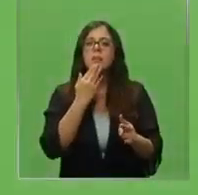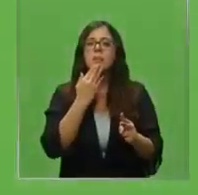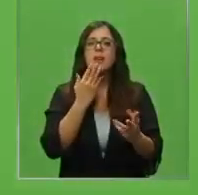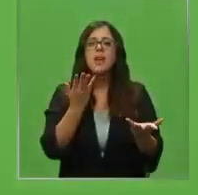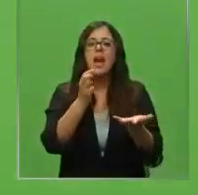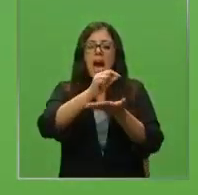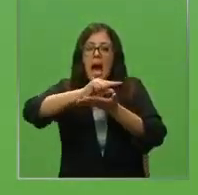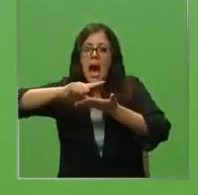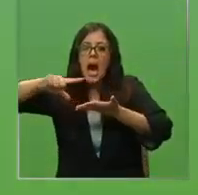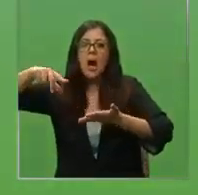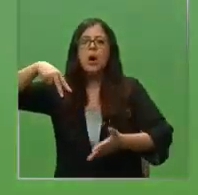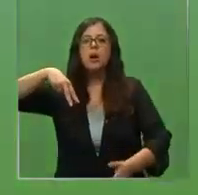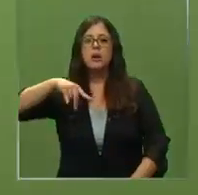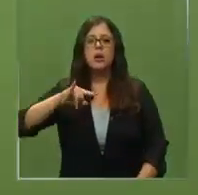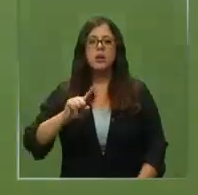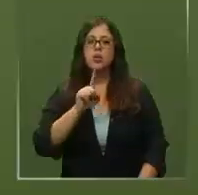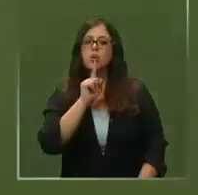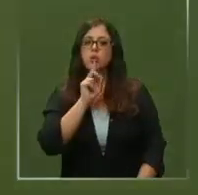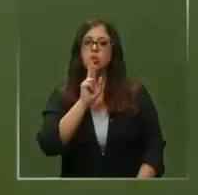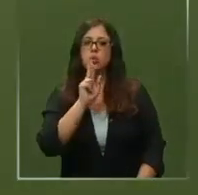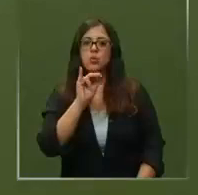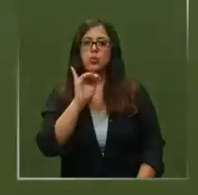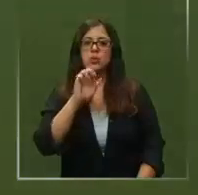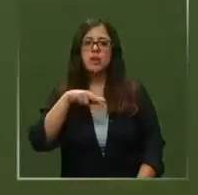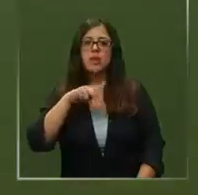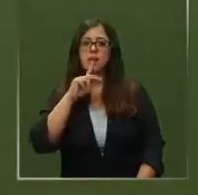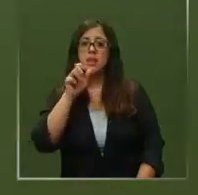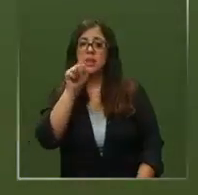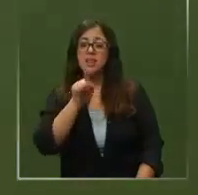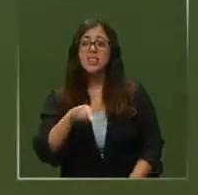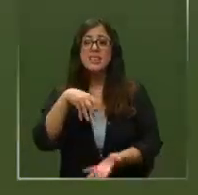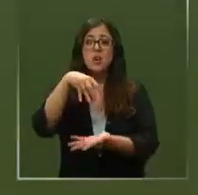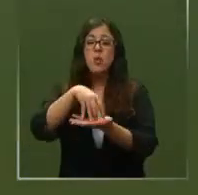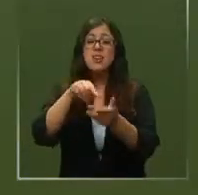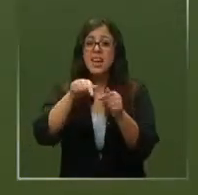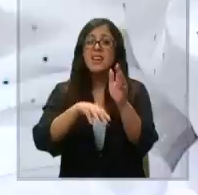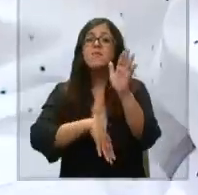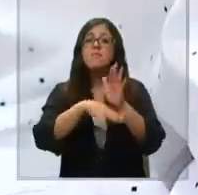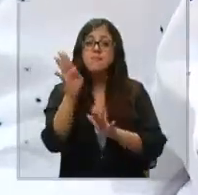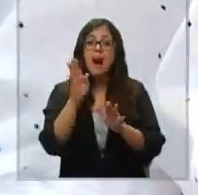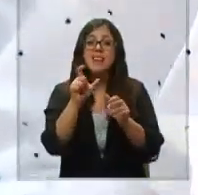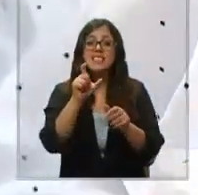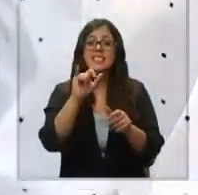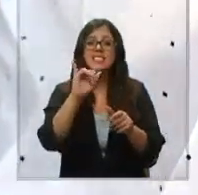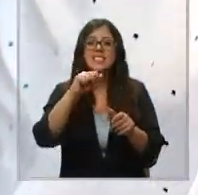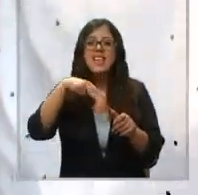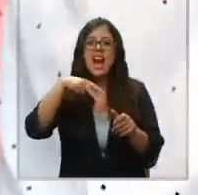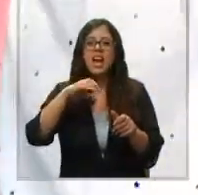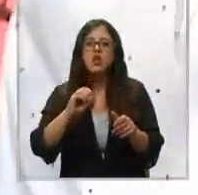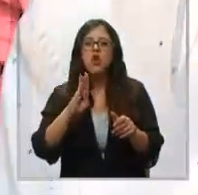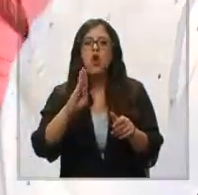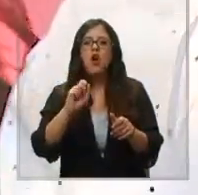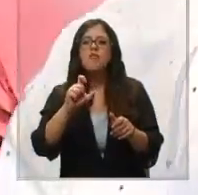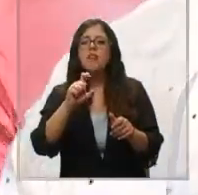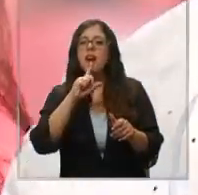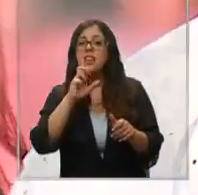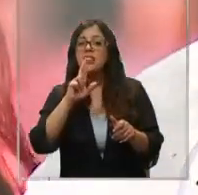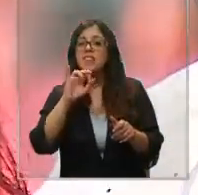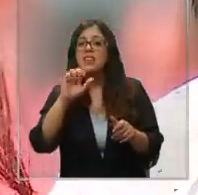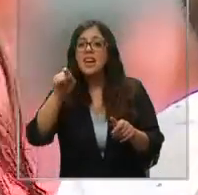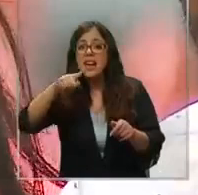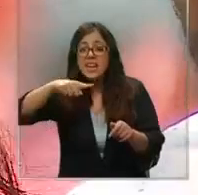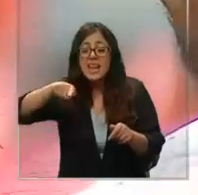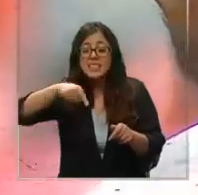en la zona, que derivan en una proliferación excesiva de cianobacterias, las cuales liberan unas toxinas que son peligrosas para